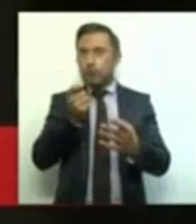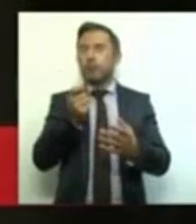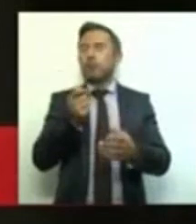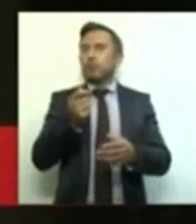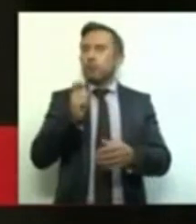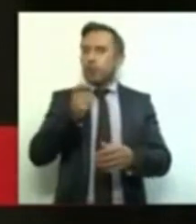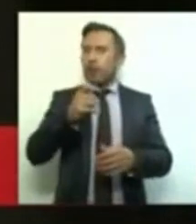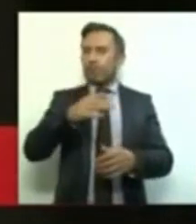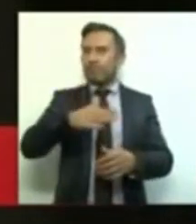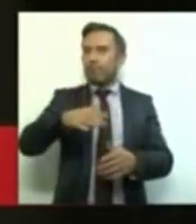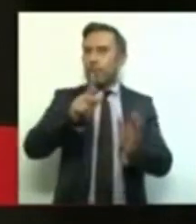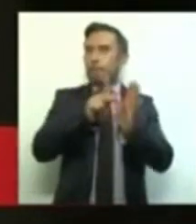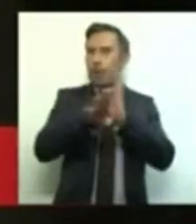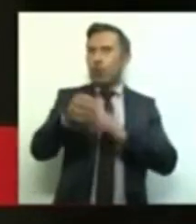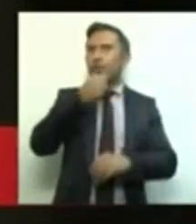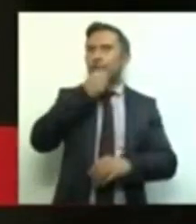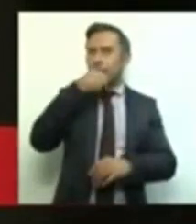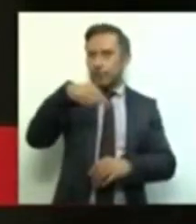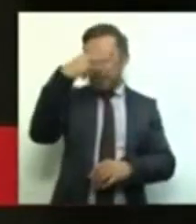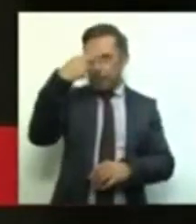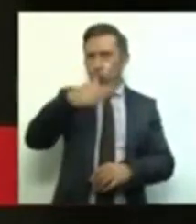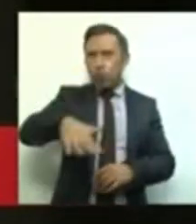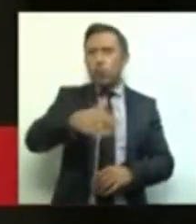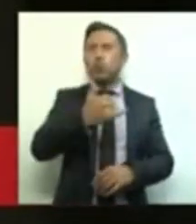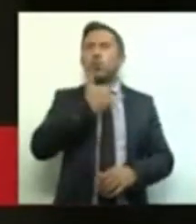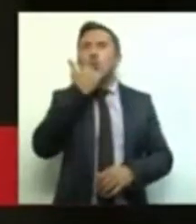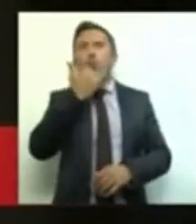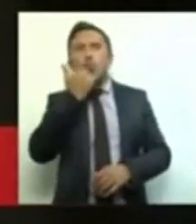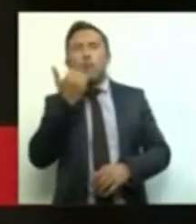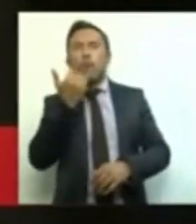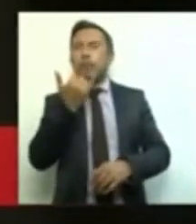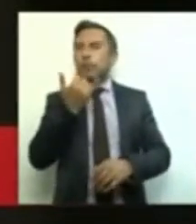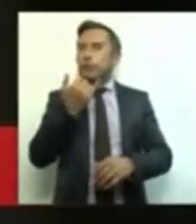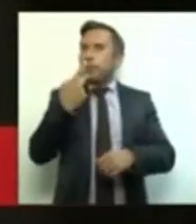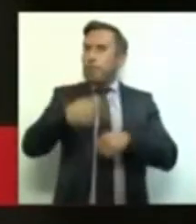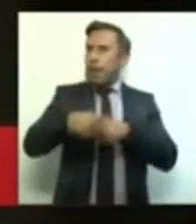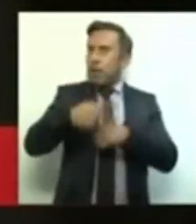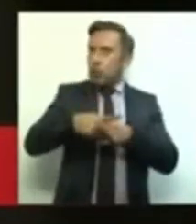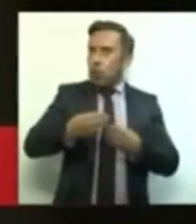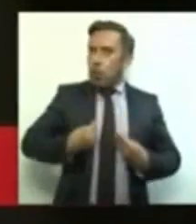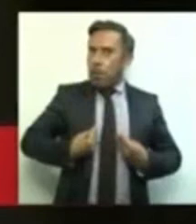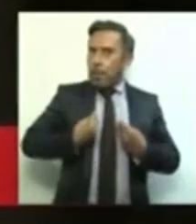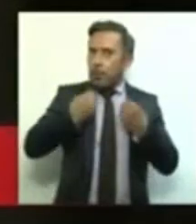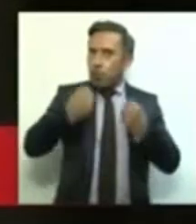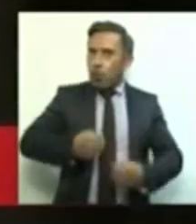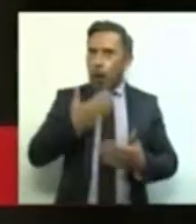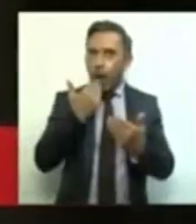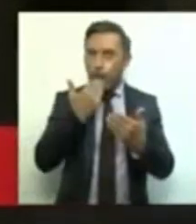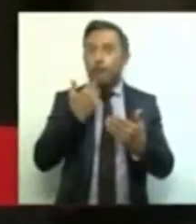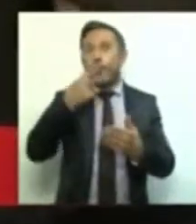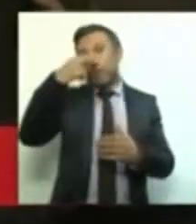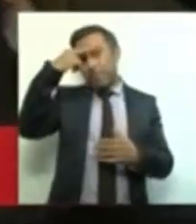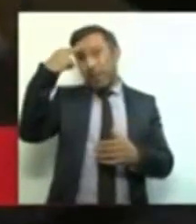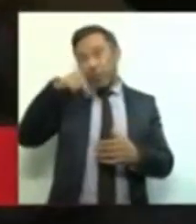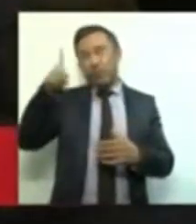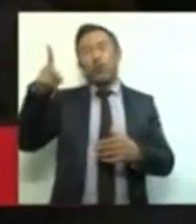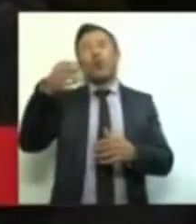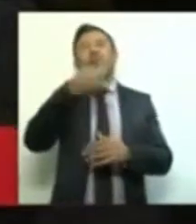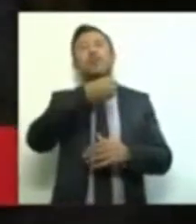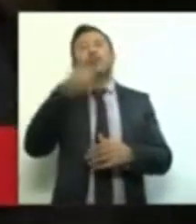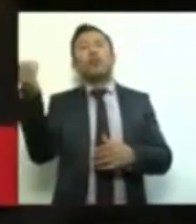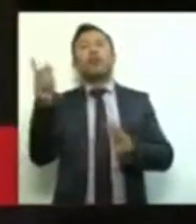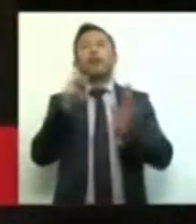que sufren los periodistas en nuestro país. México fue calificado por la Organización de Reporteros Sin